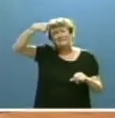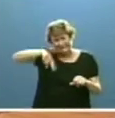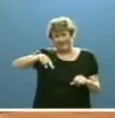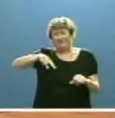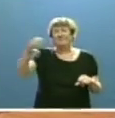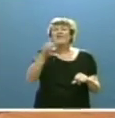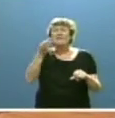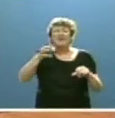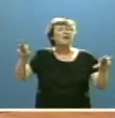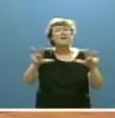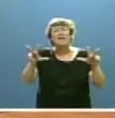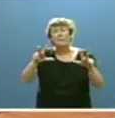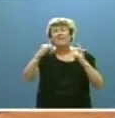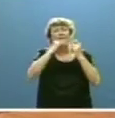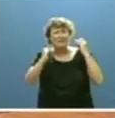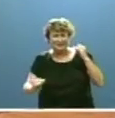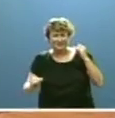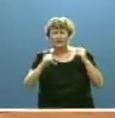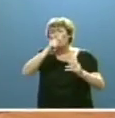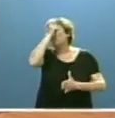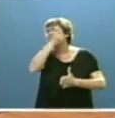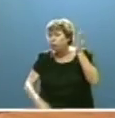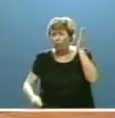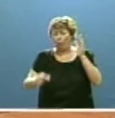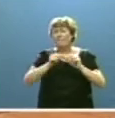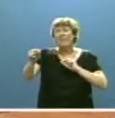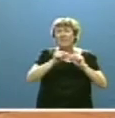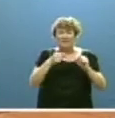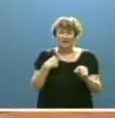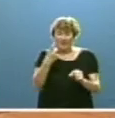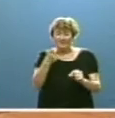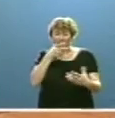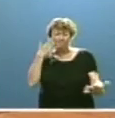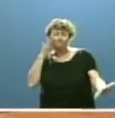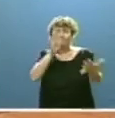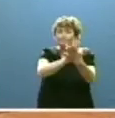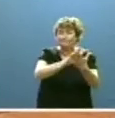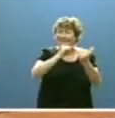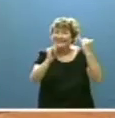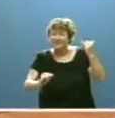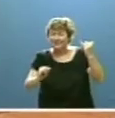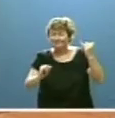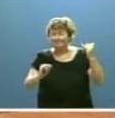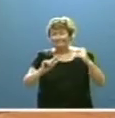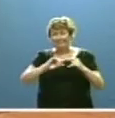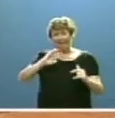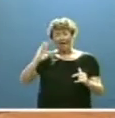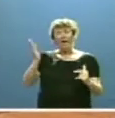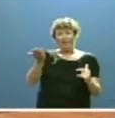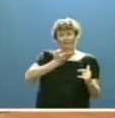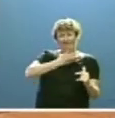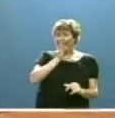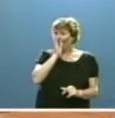de que la gravedad de la crisis y la dureza de las medidas necesarias para enfrentarse a ella han repercutido de una forma